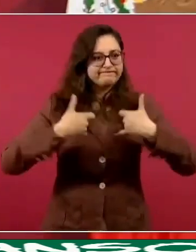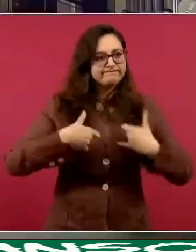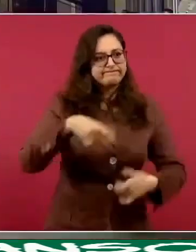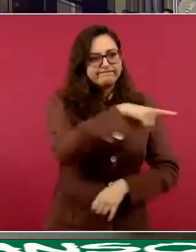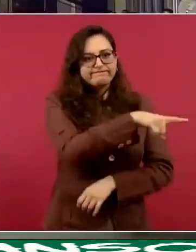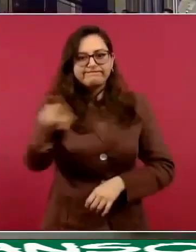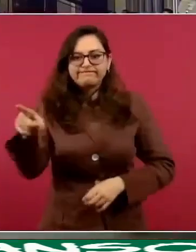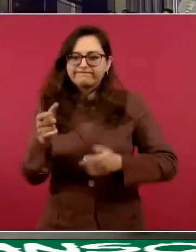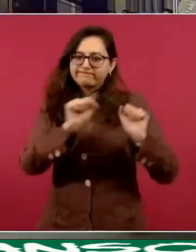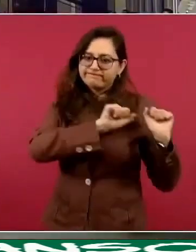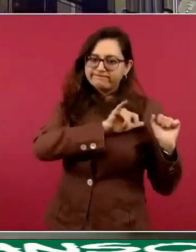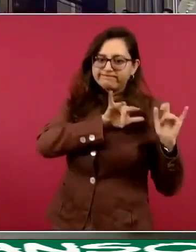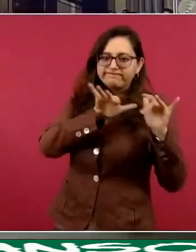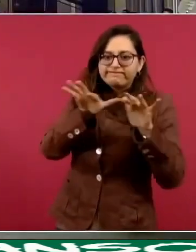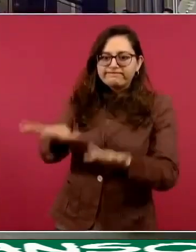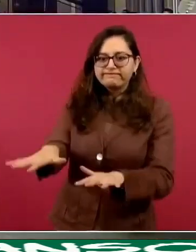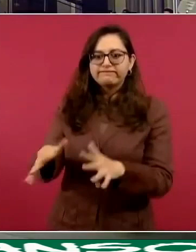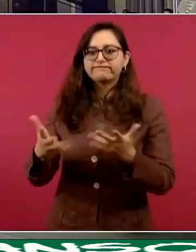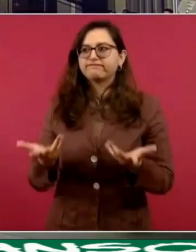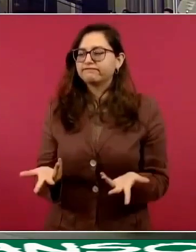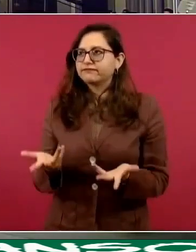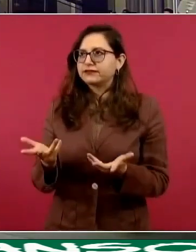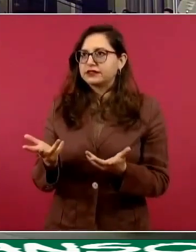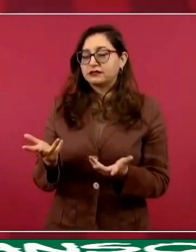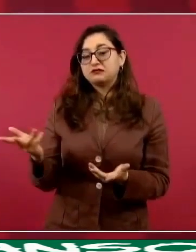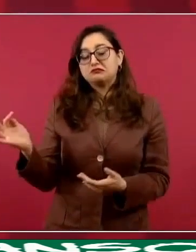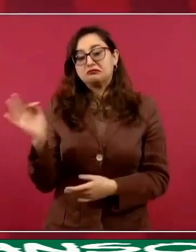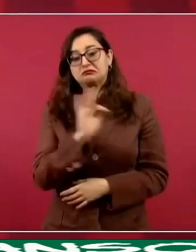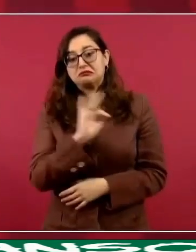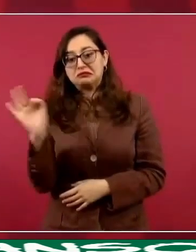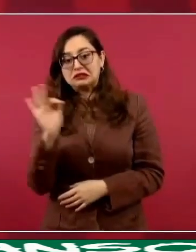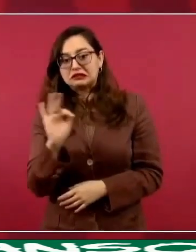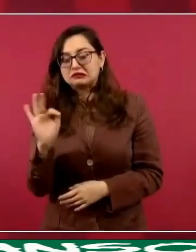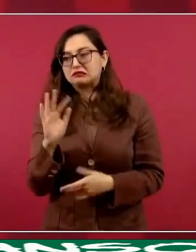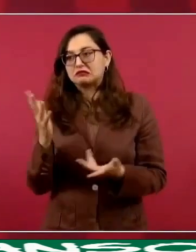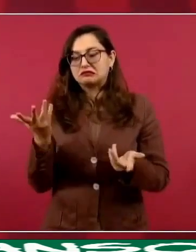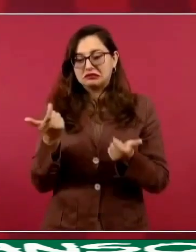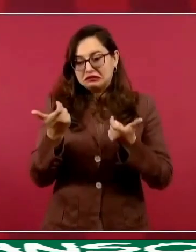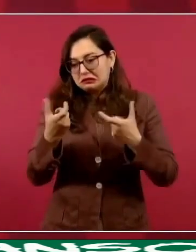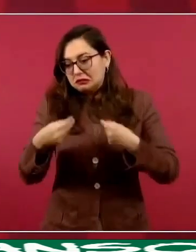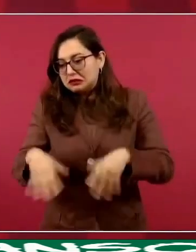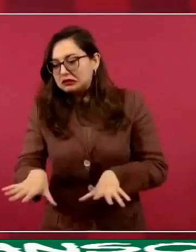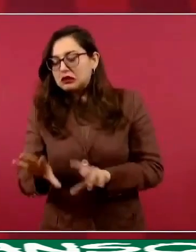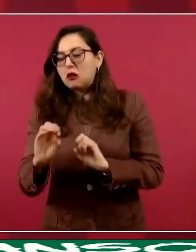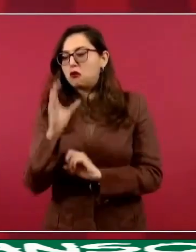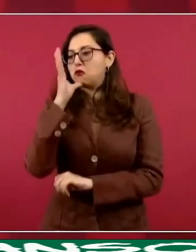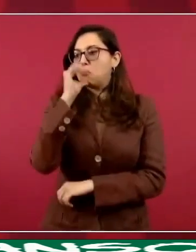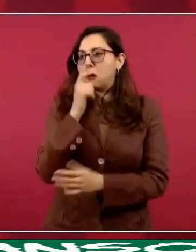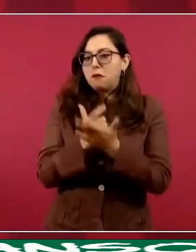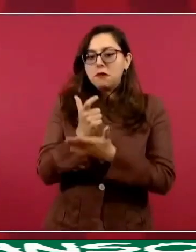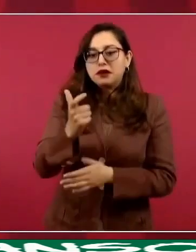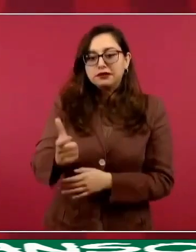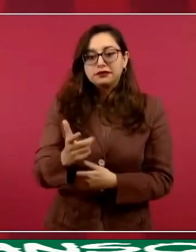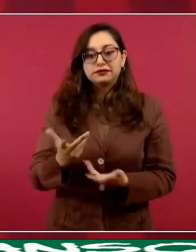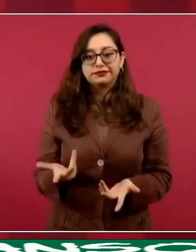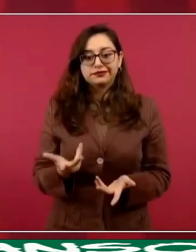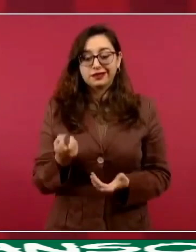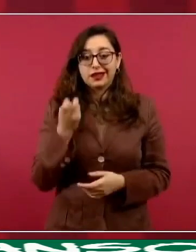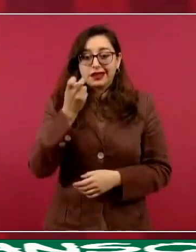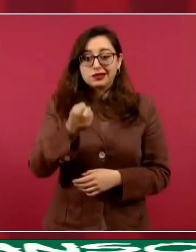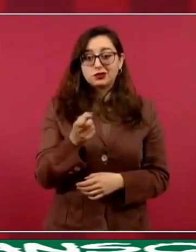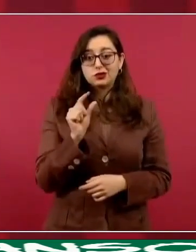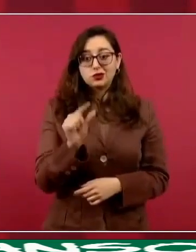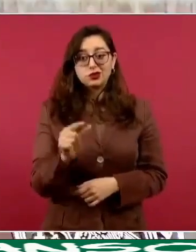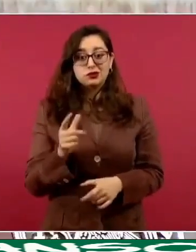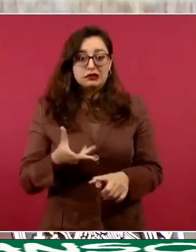que no tienen posibilidad de hacerlo y así se reivindica.